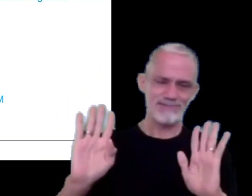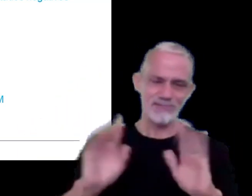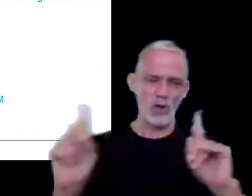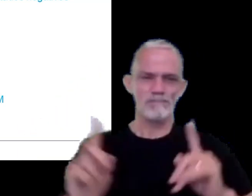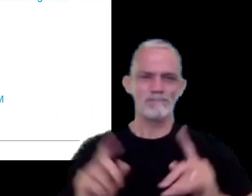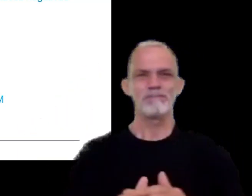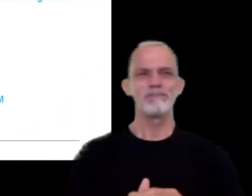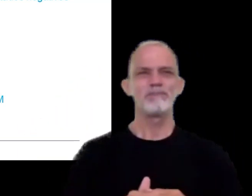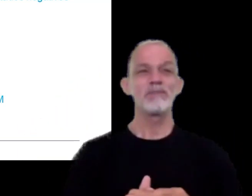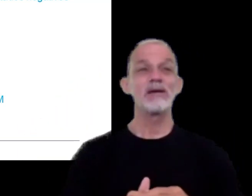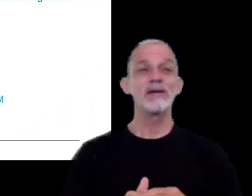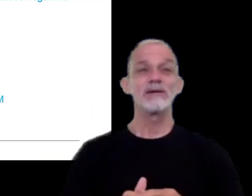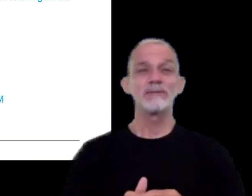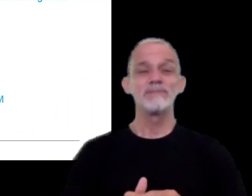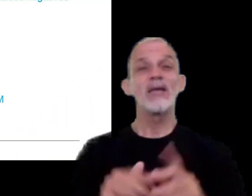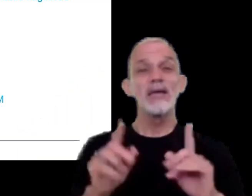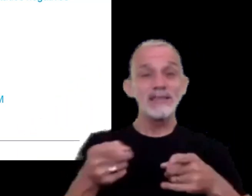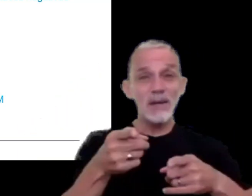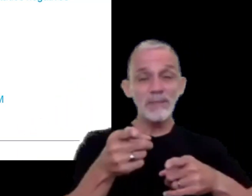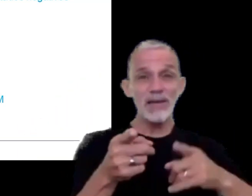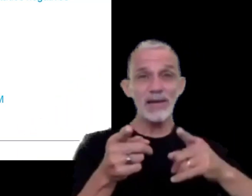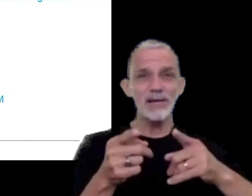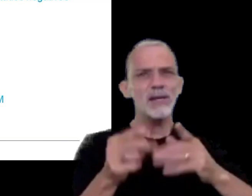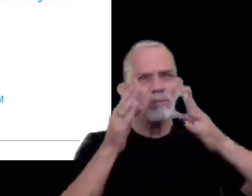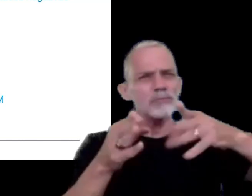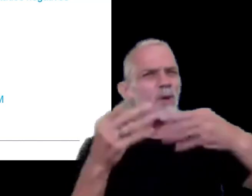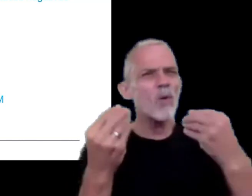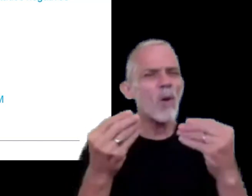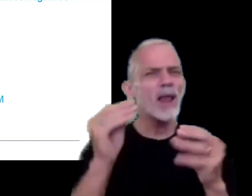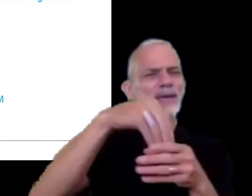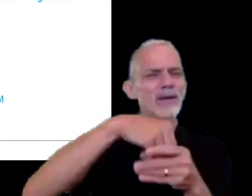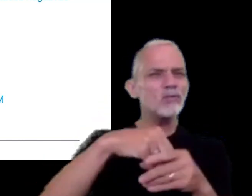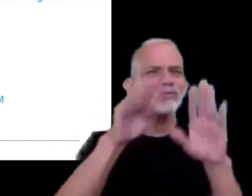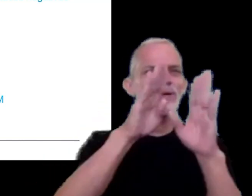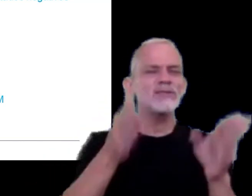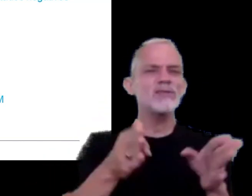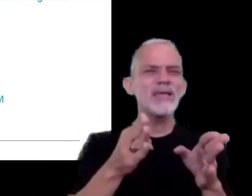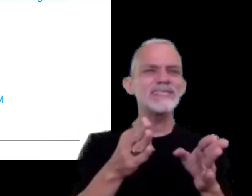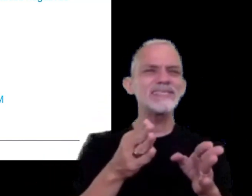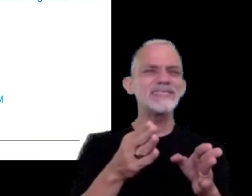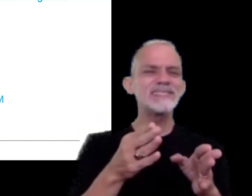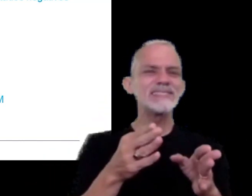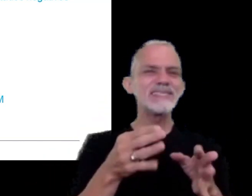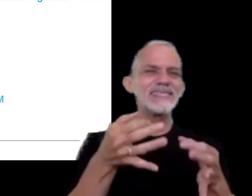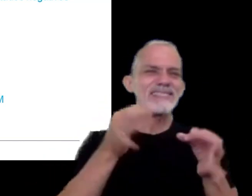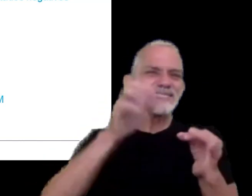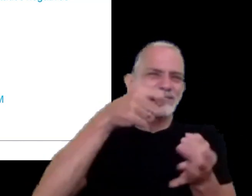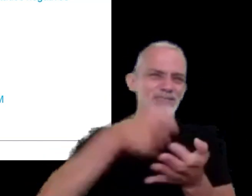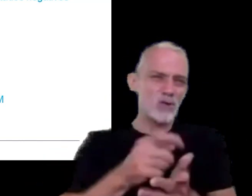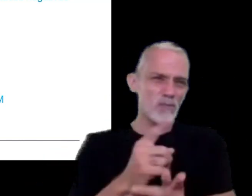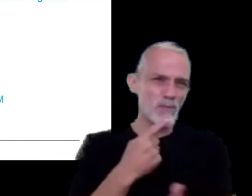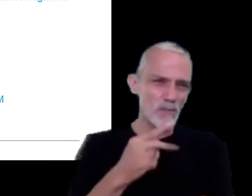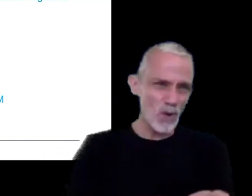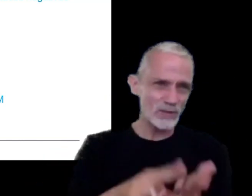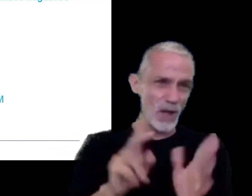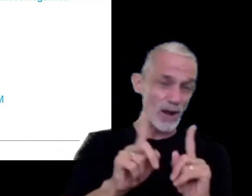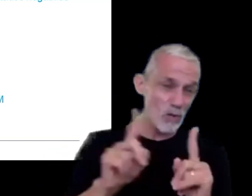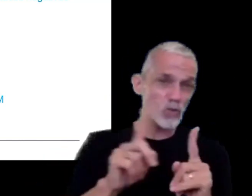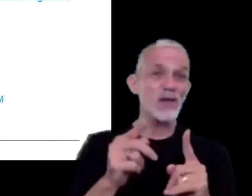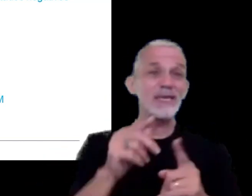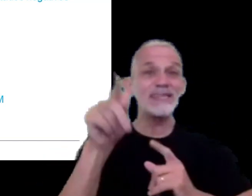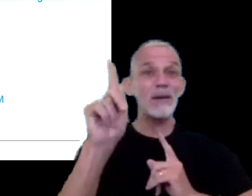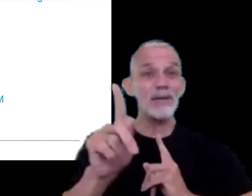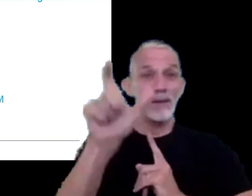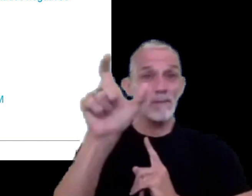también apunta a entidades exentas y también es aplicable a sujetos que